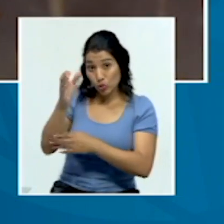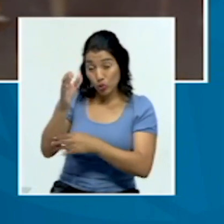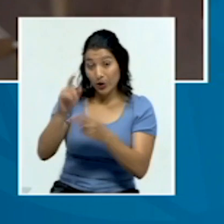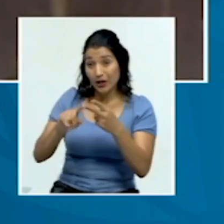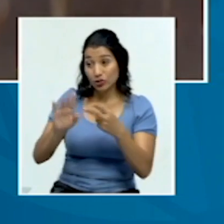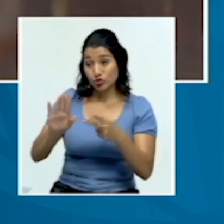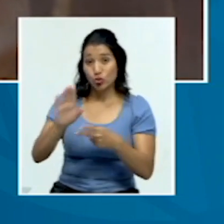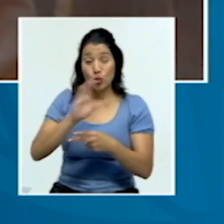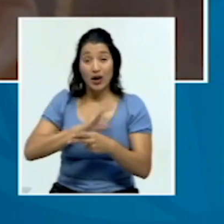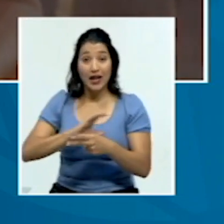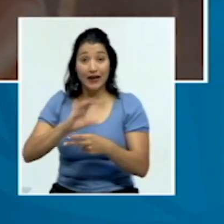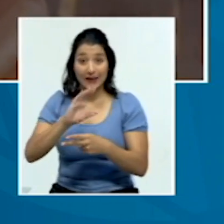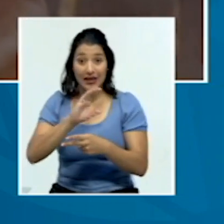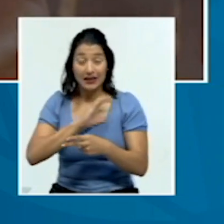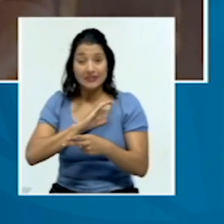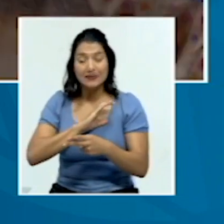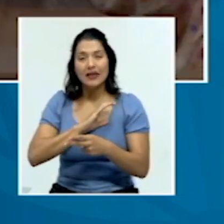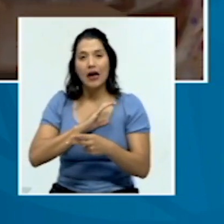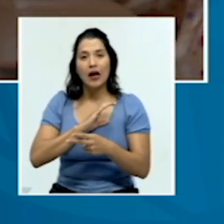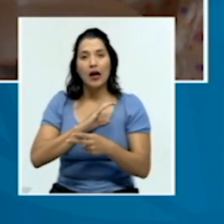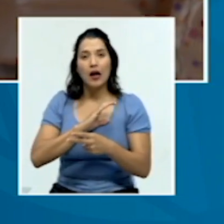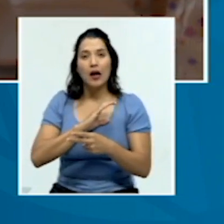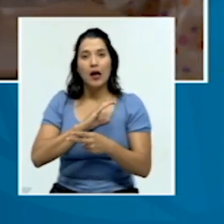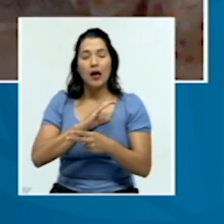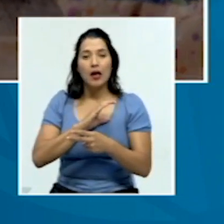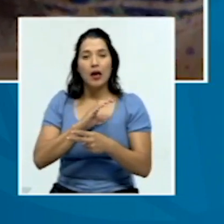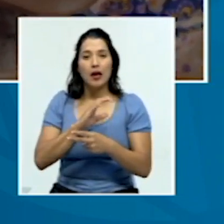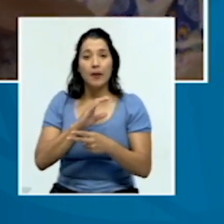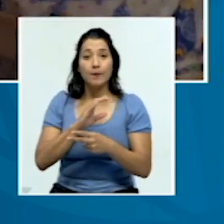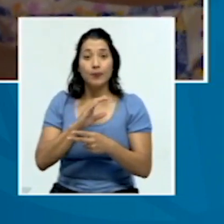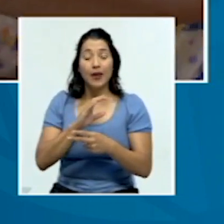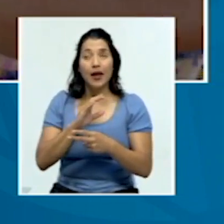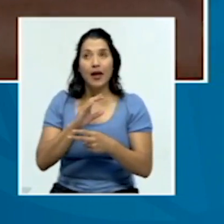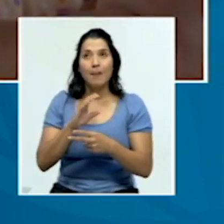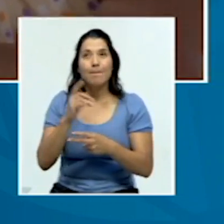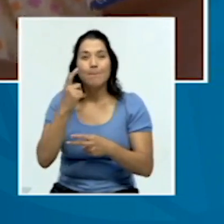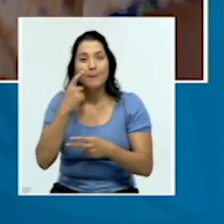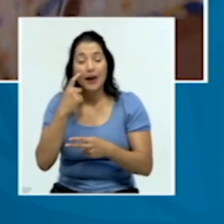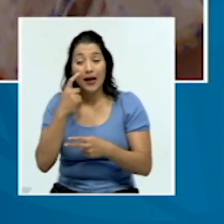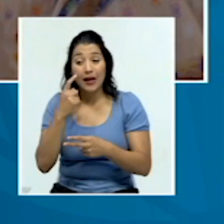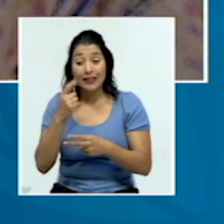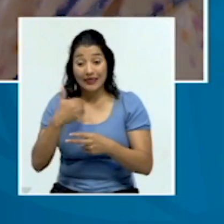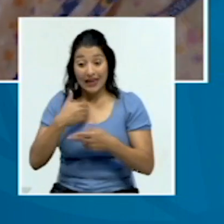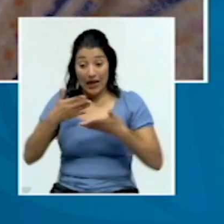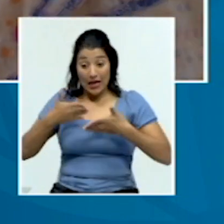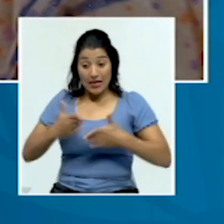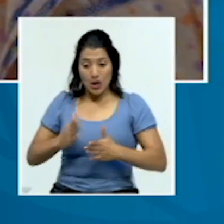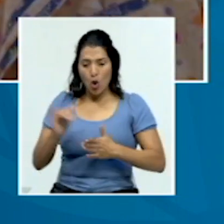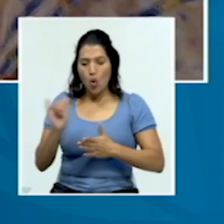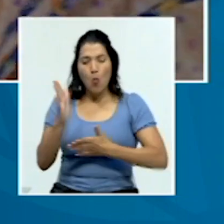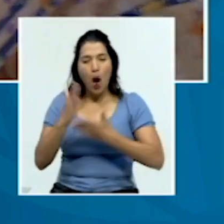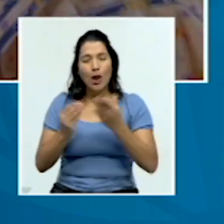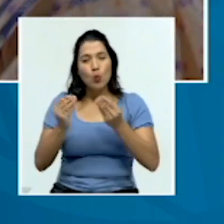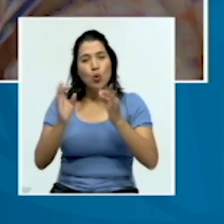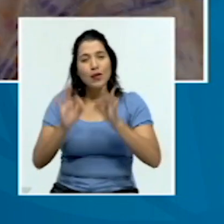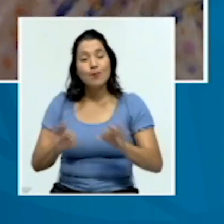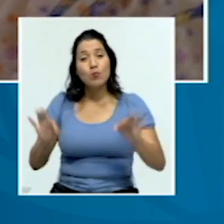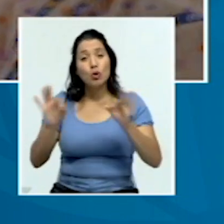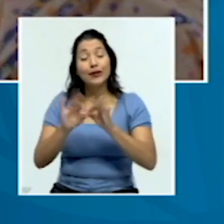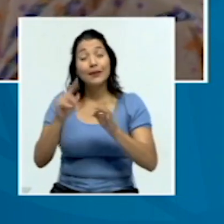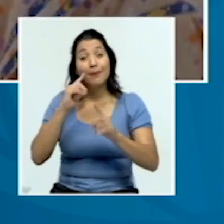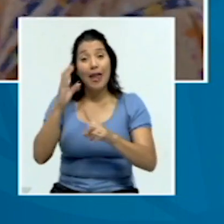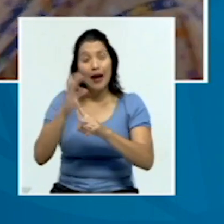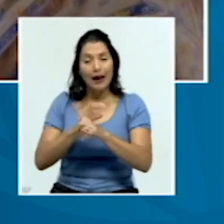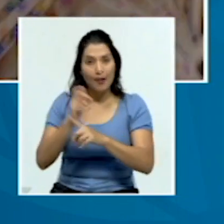de la maternidad como una parte muy importante de la mujer. Actualmente se ha venido trabajando también abrir algunos